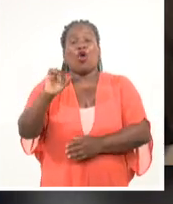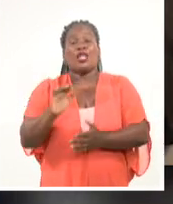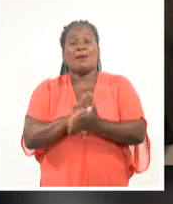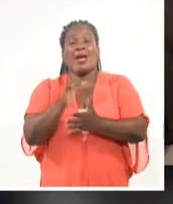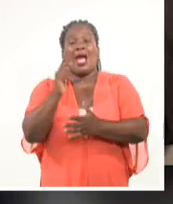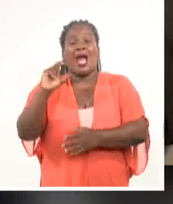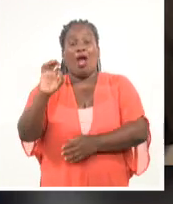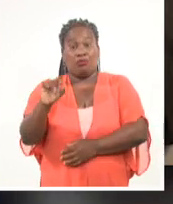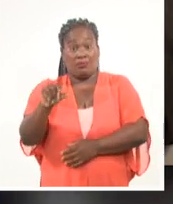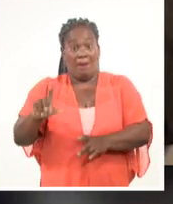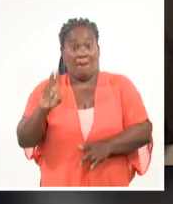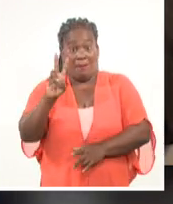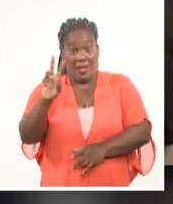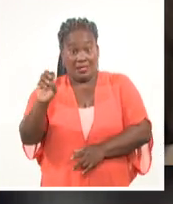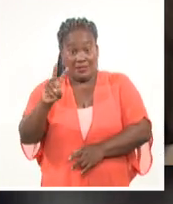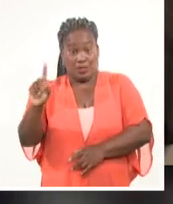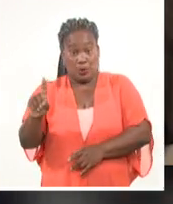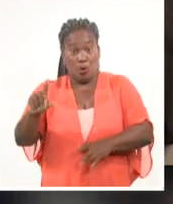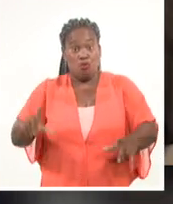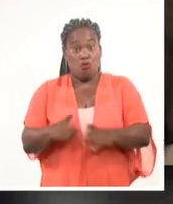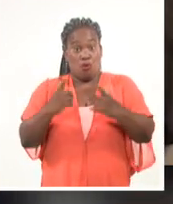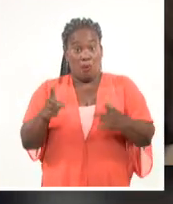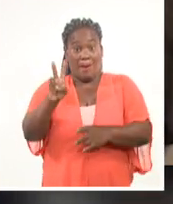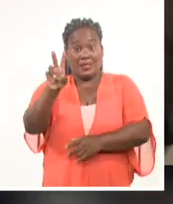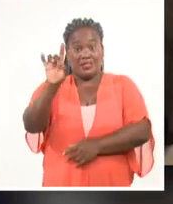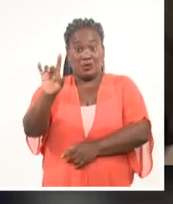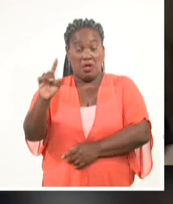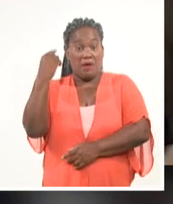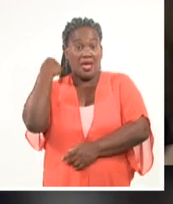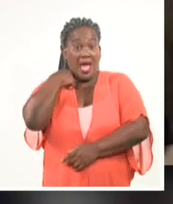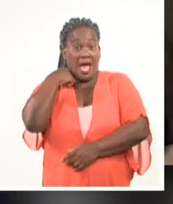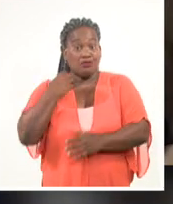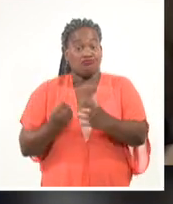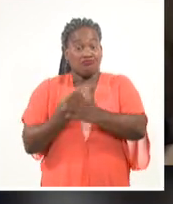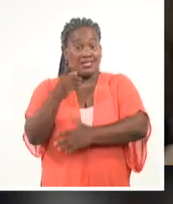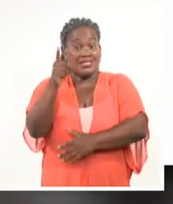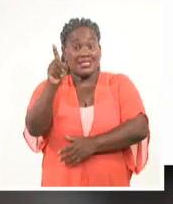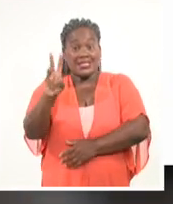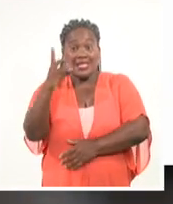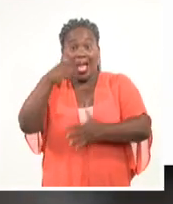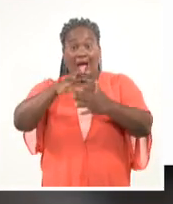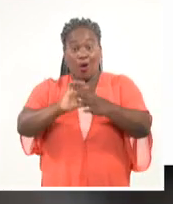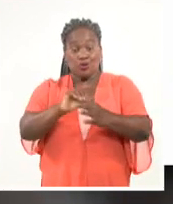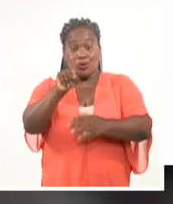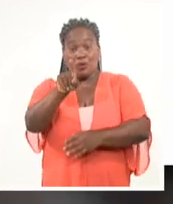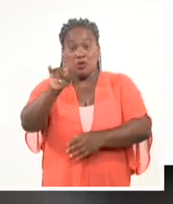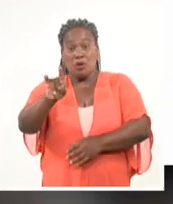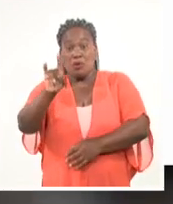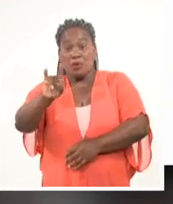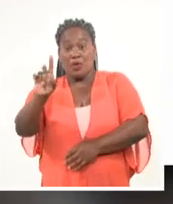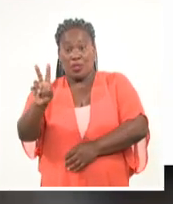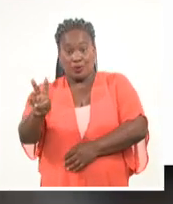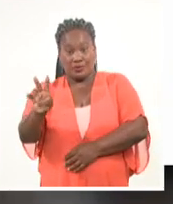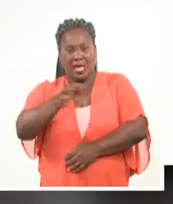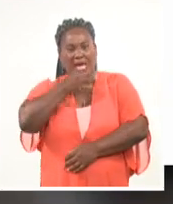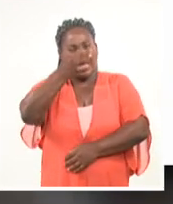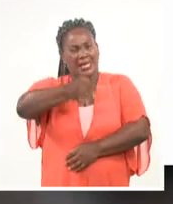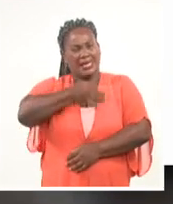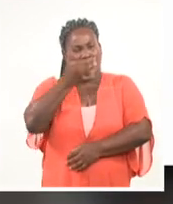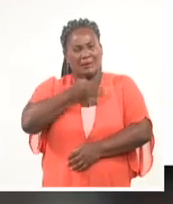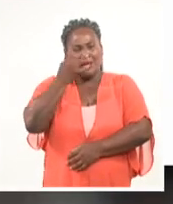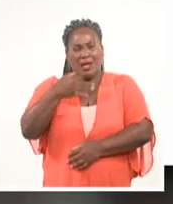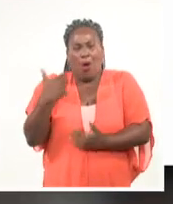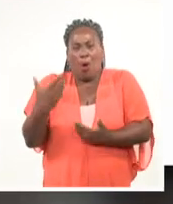está cumpliendo 29 años de fundado. Fue un 13 de agosto de 1992. Cuéntenos de esas ideas